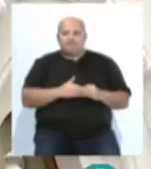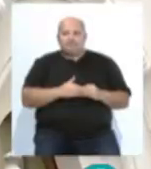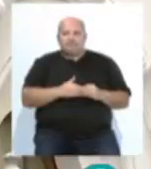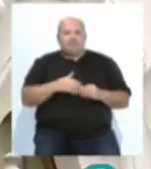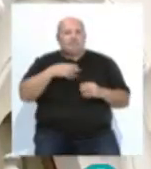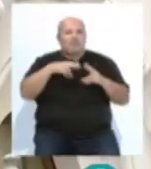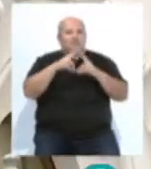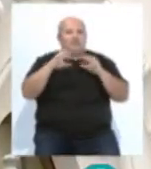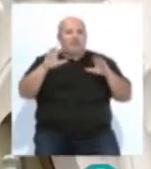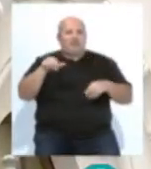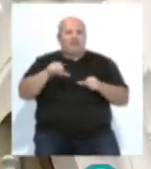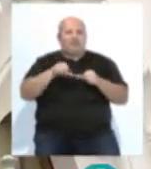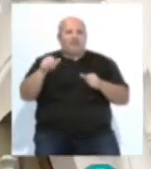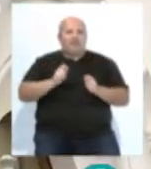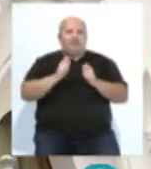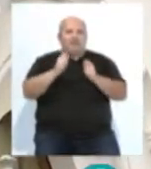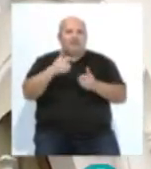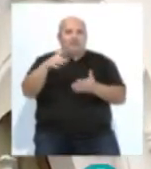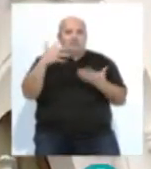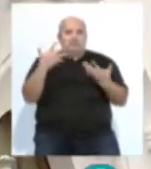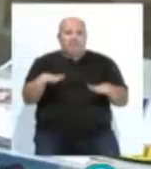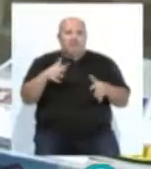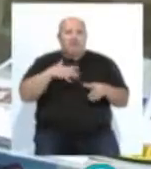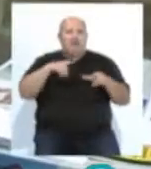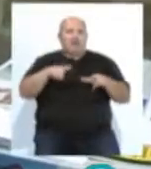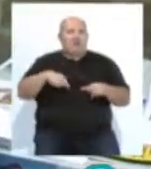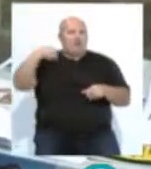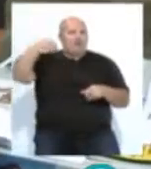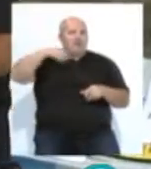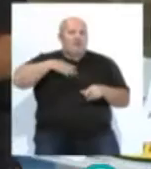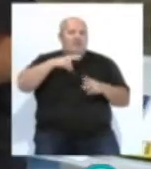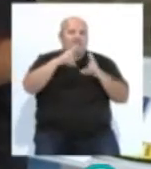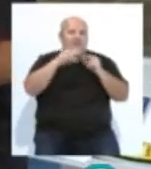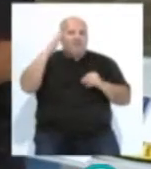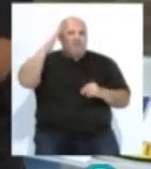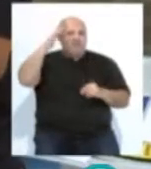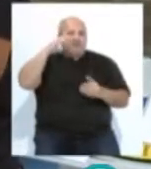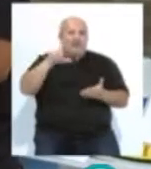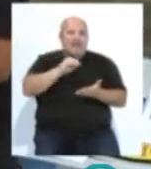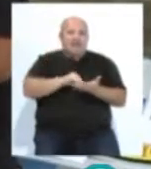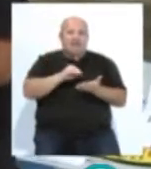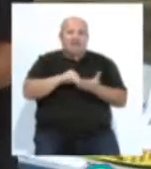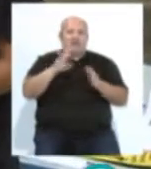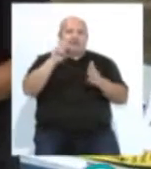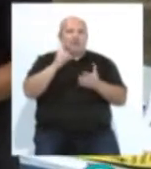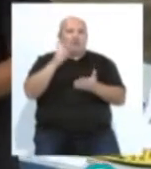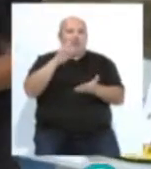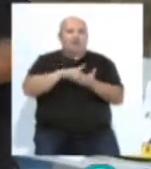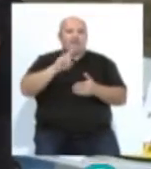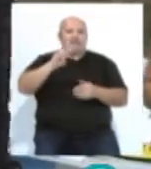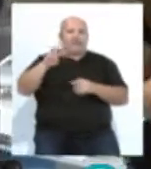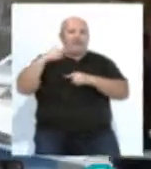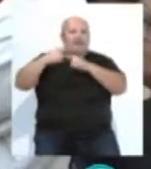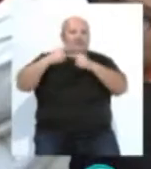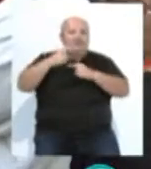La Universidad de Cádiz entregará el próximo miércoles en el Aula Magna de la Facultad de Filosofía y Letras la edición número 13 de los